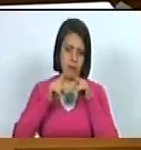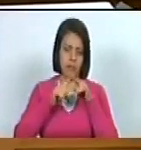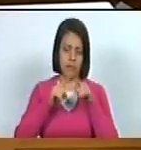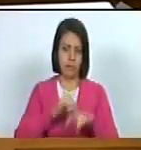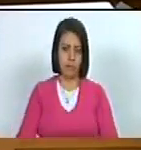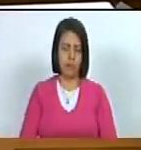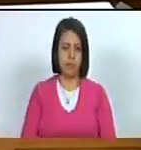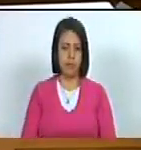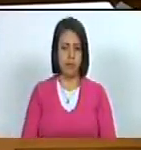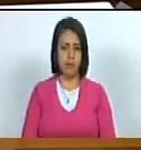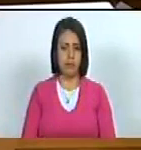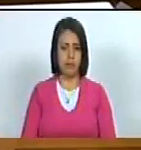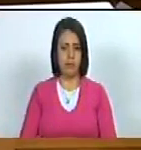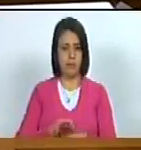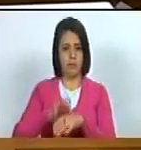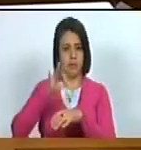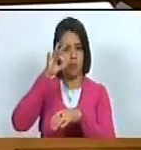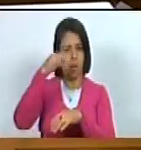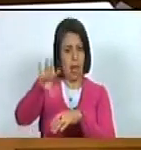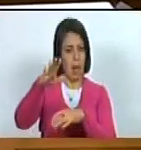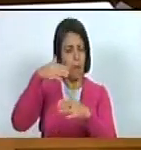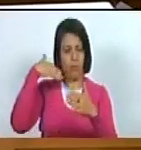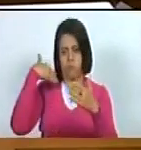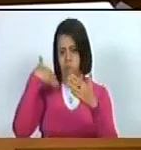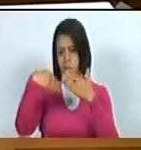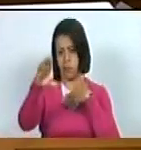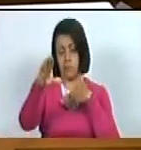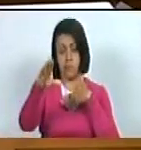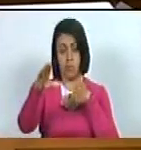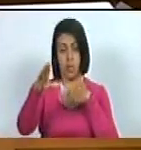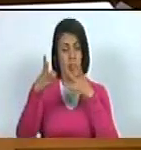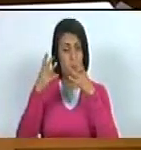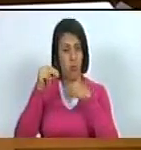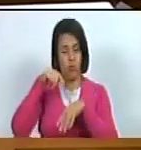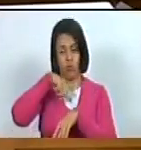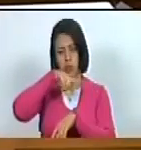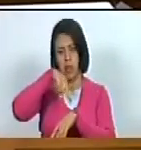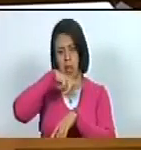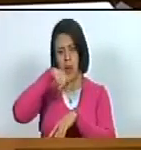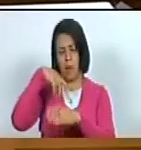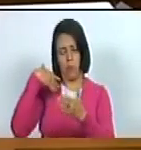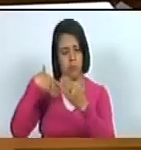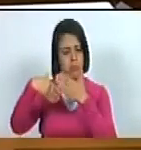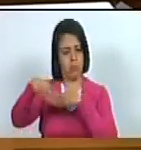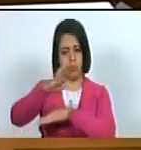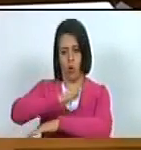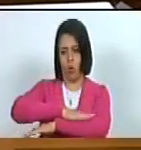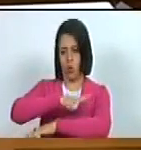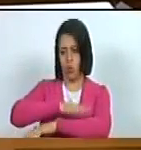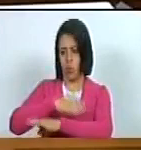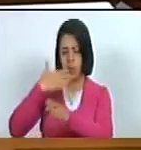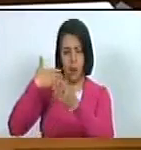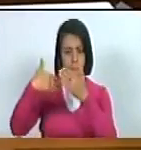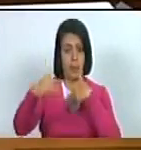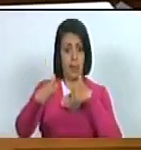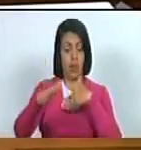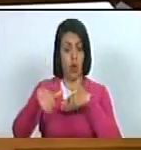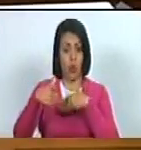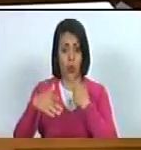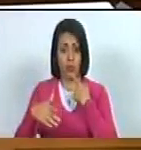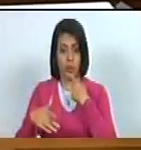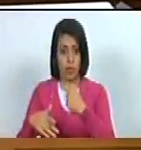y fue que lo dejamos correr mucho lo dejamos robar demasiado cuando